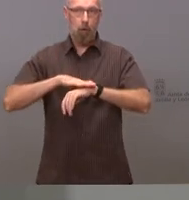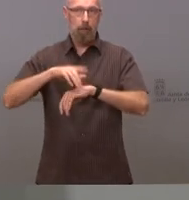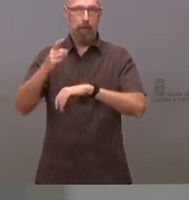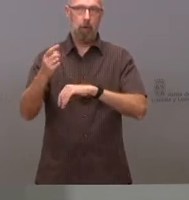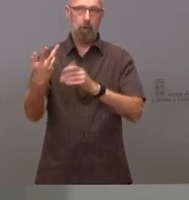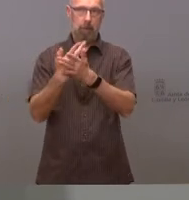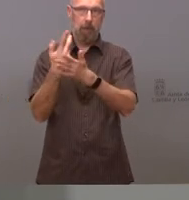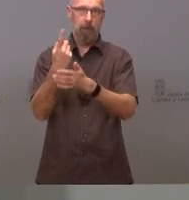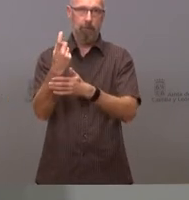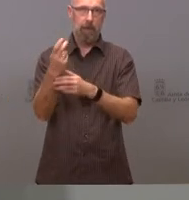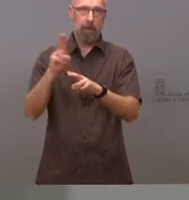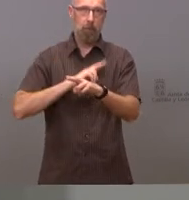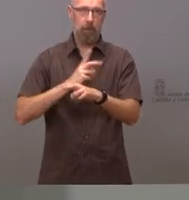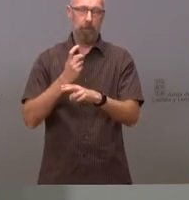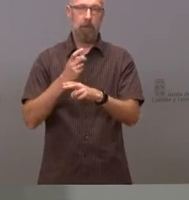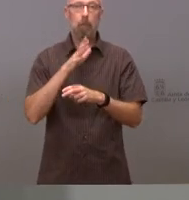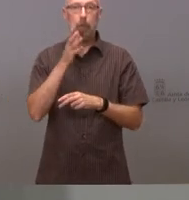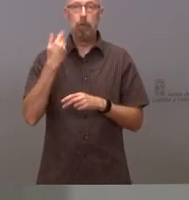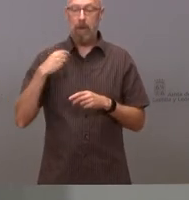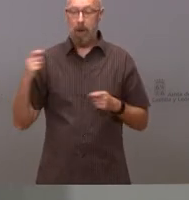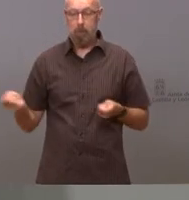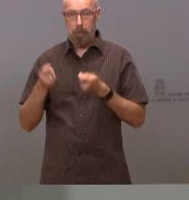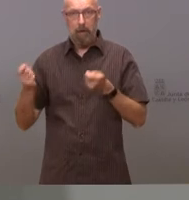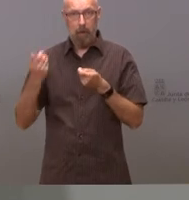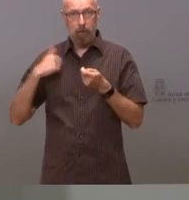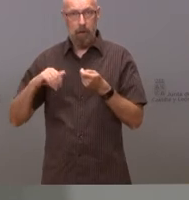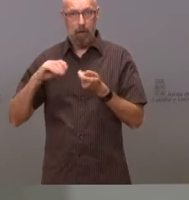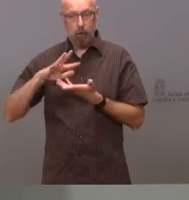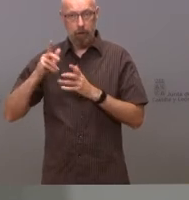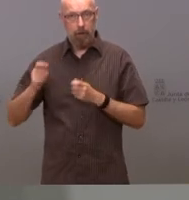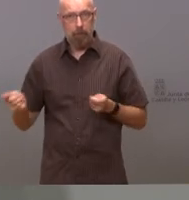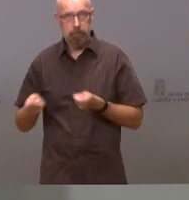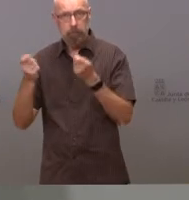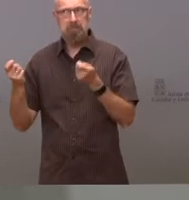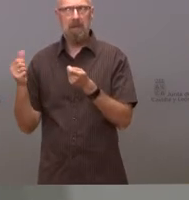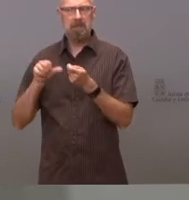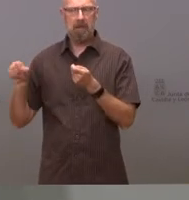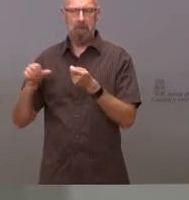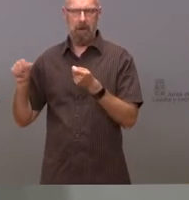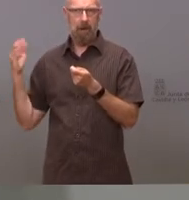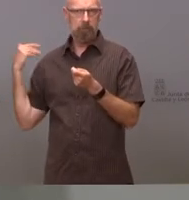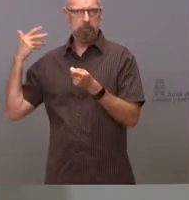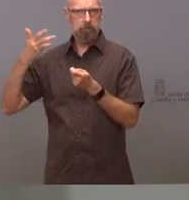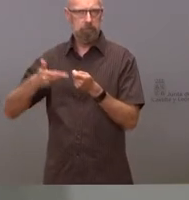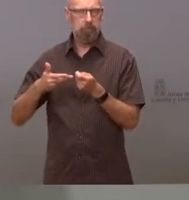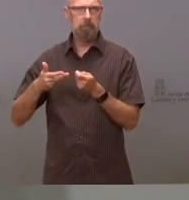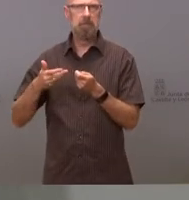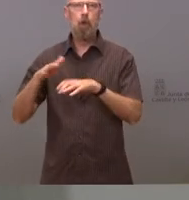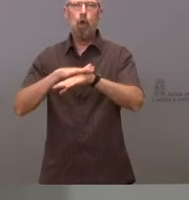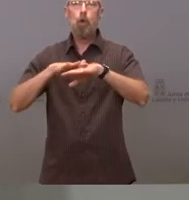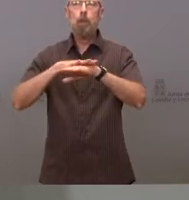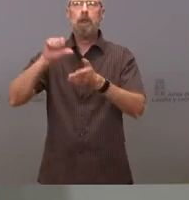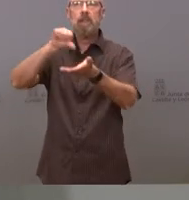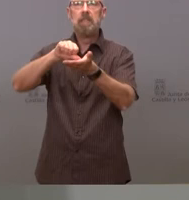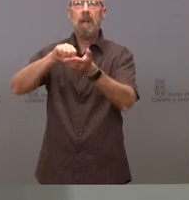explicaciones porque lo que es chocante es que después de publicado esto ya varias semanas el gobierno central no haya dado